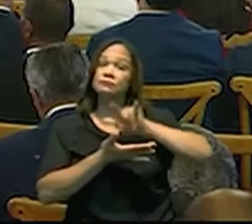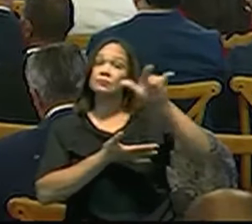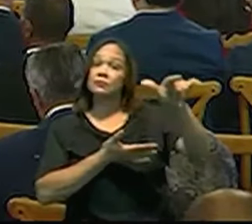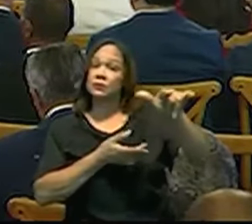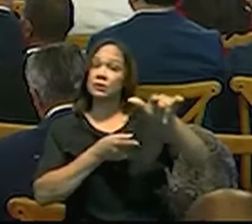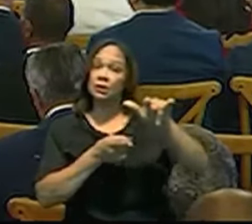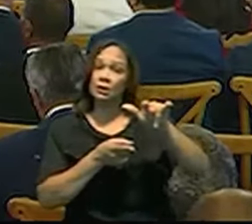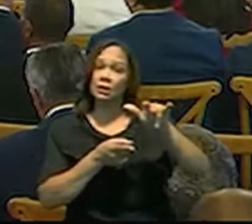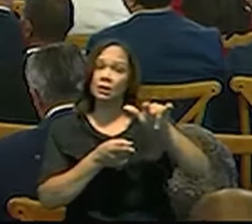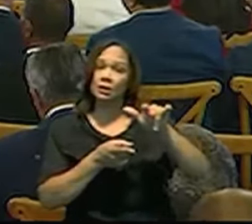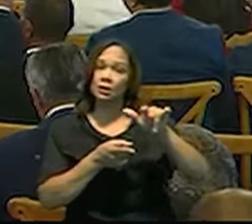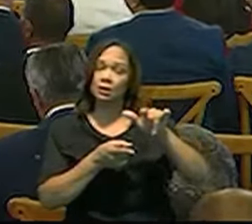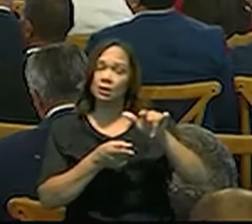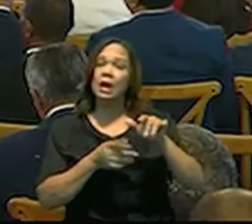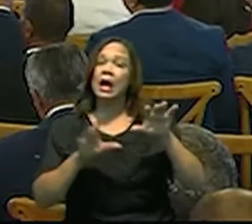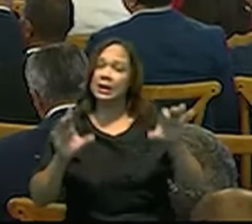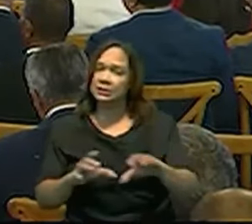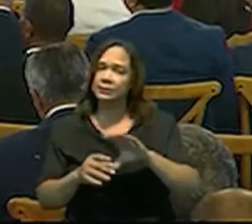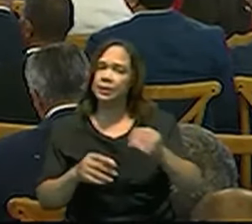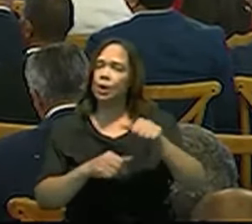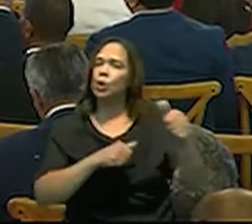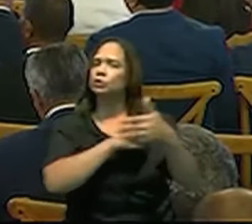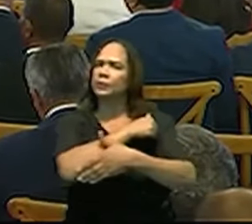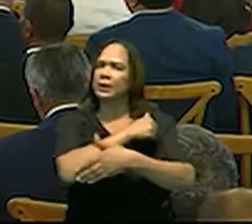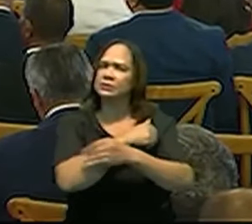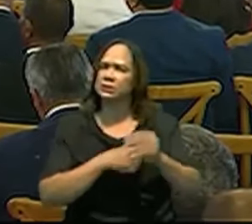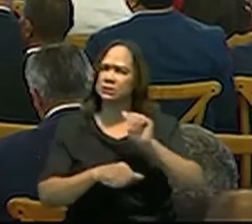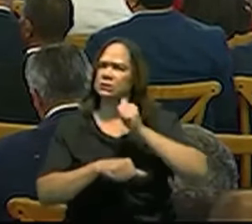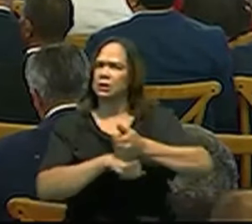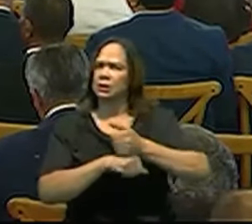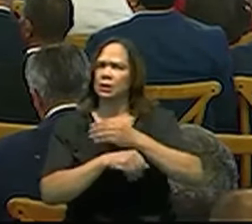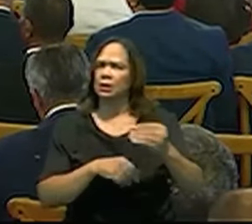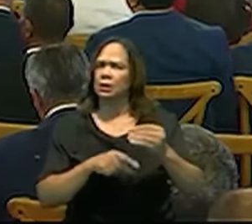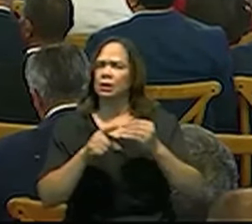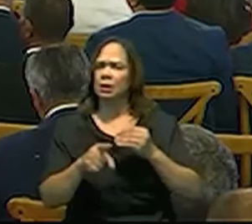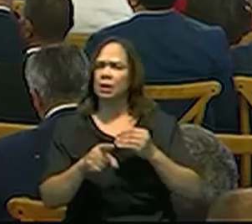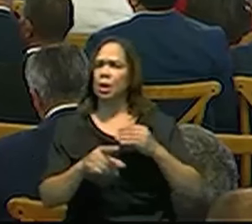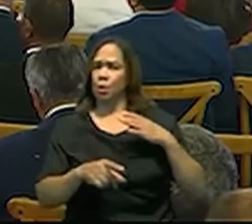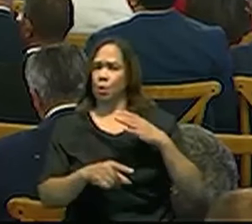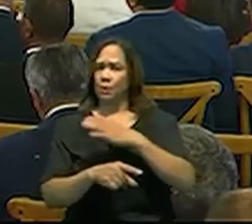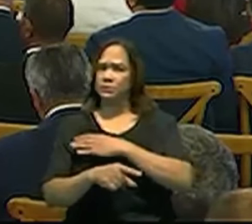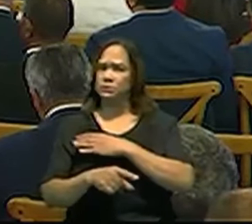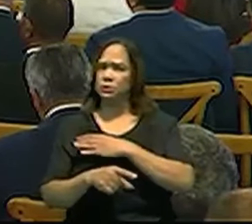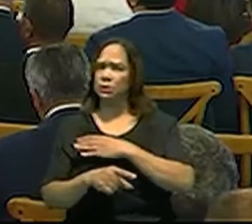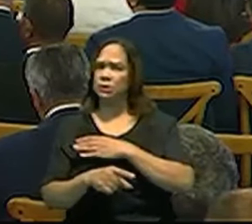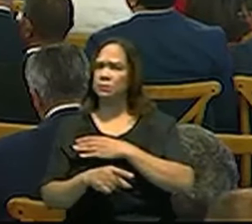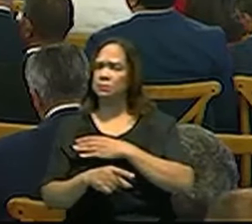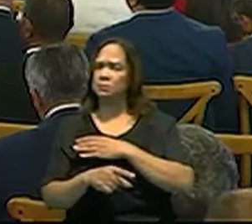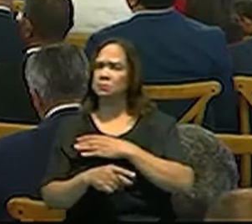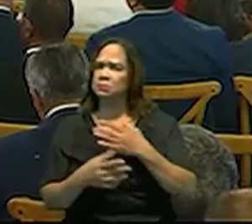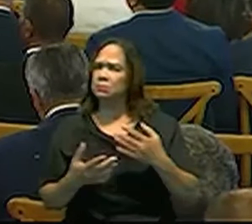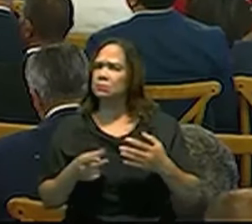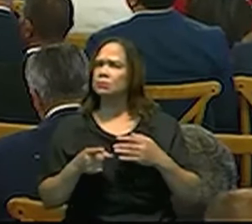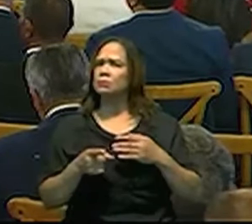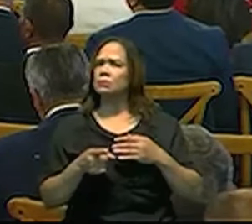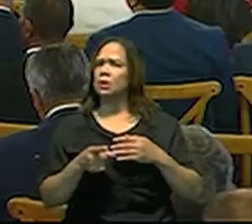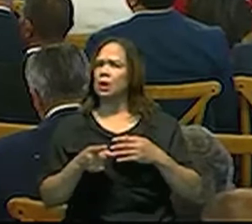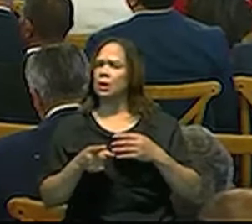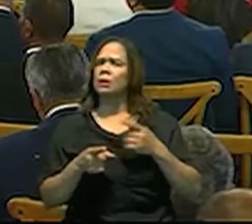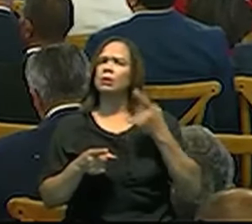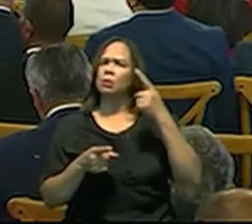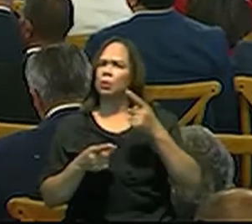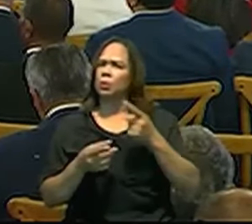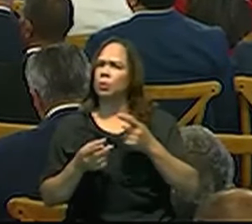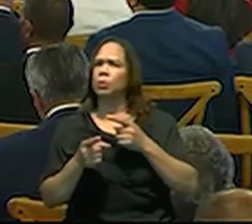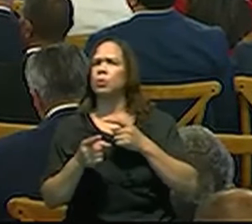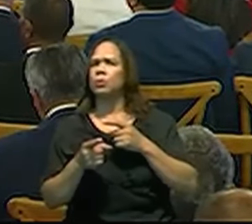determinado evento en el exterior, pues se creen, digamos que comisiones, que quizás comprendan una